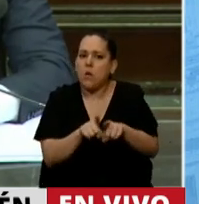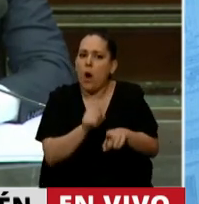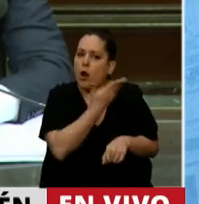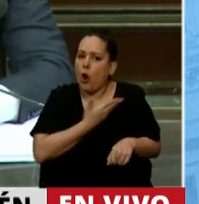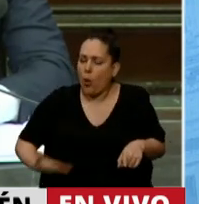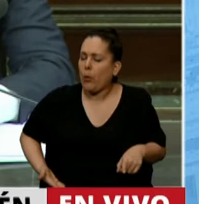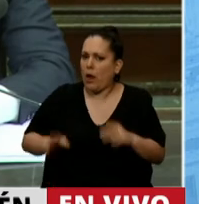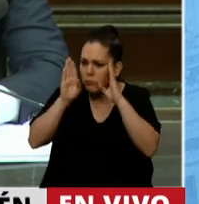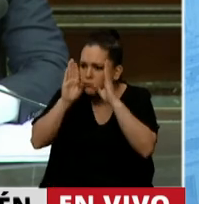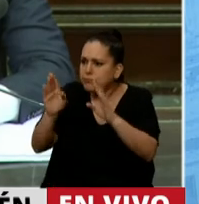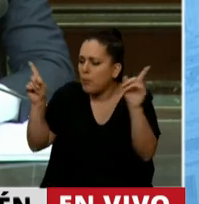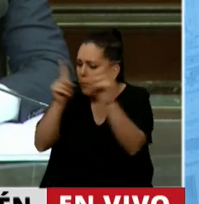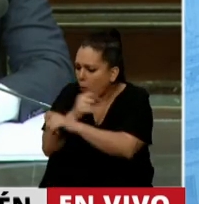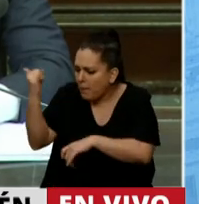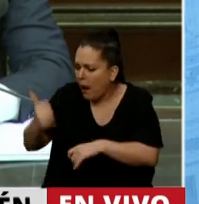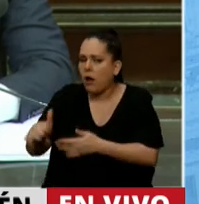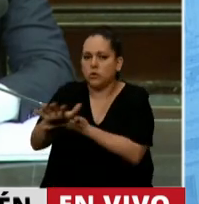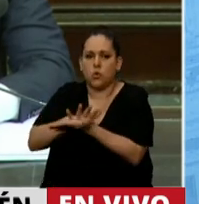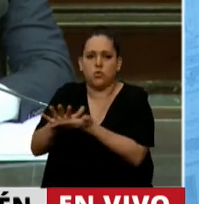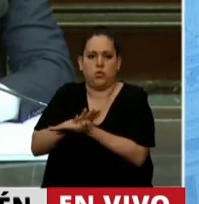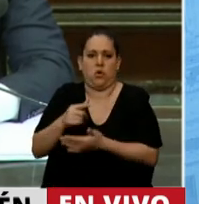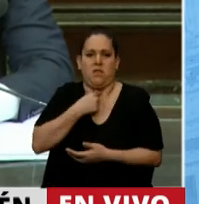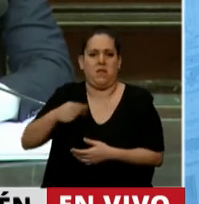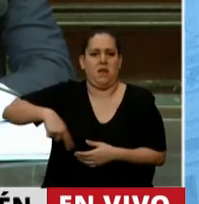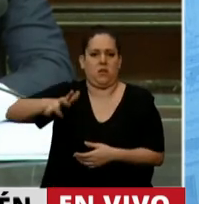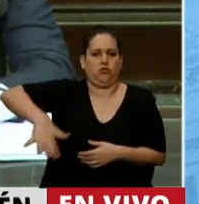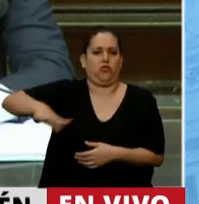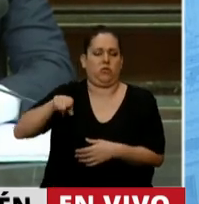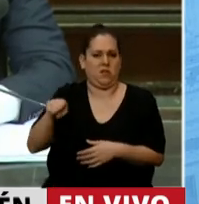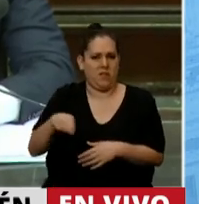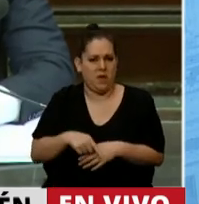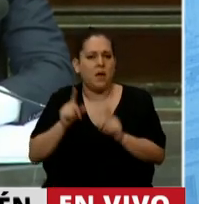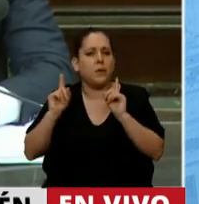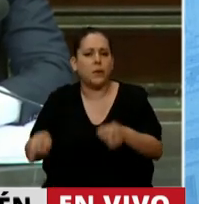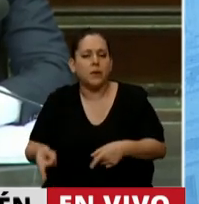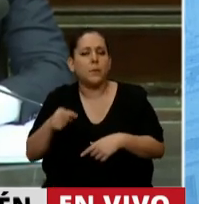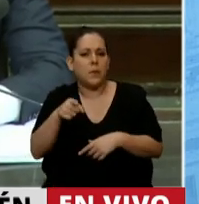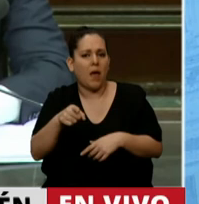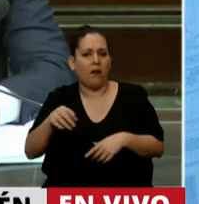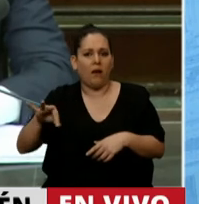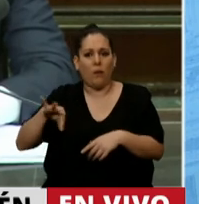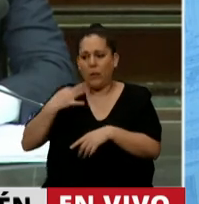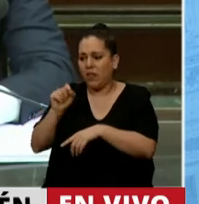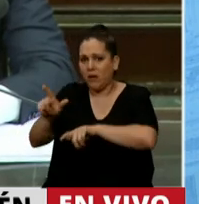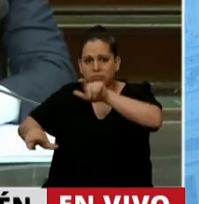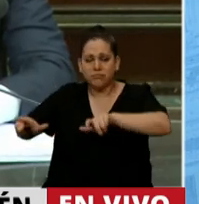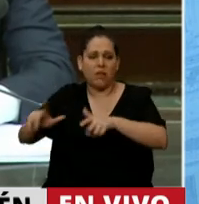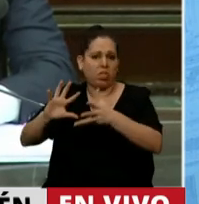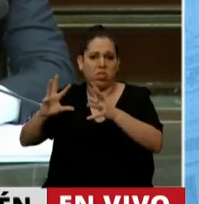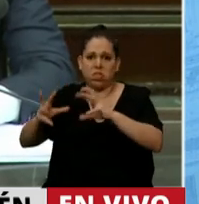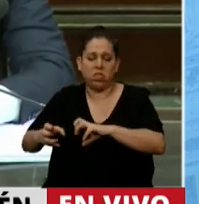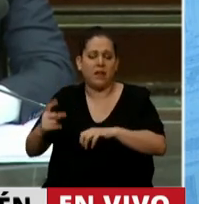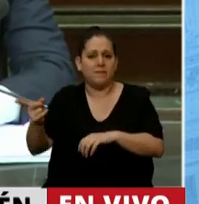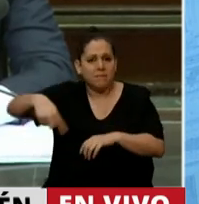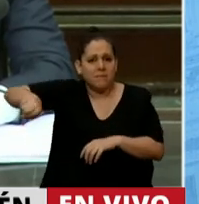y se ocupen de sus problemas. Hay cuestiones urgentes a resolver que afectan la vida cotidiana a nuestros compatriotas. El pueblo